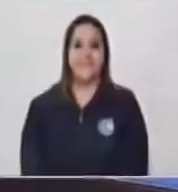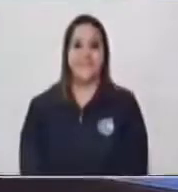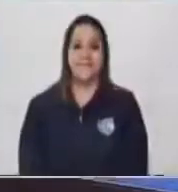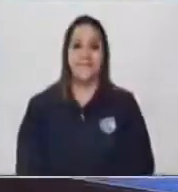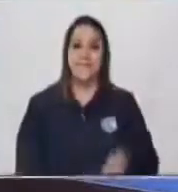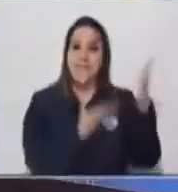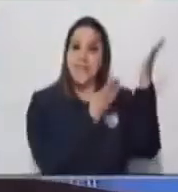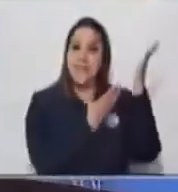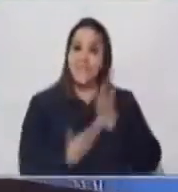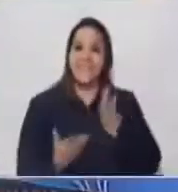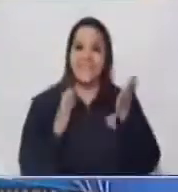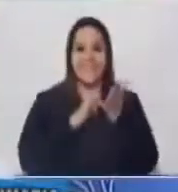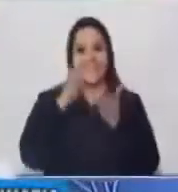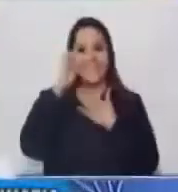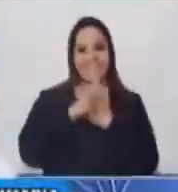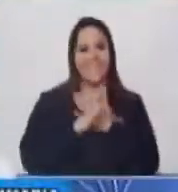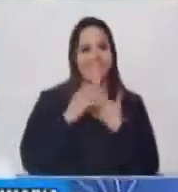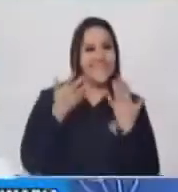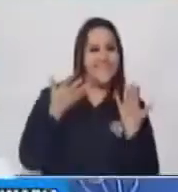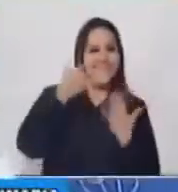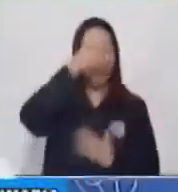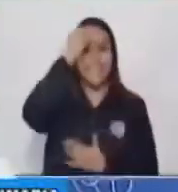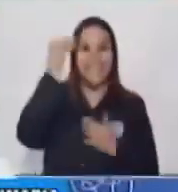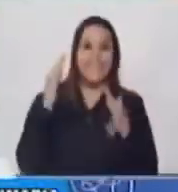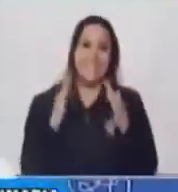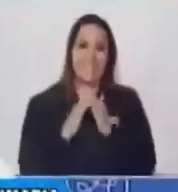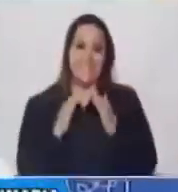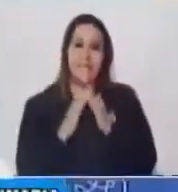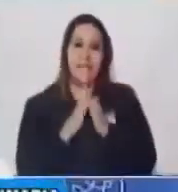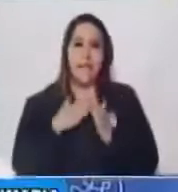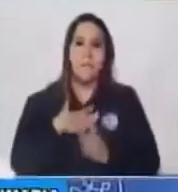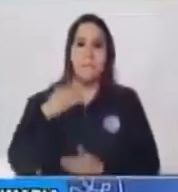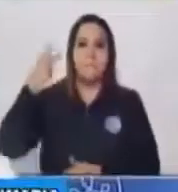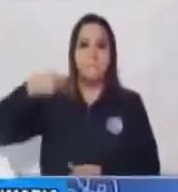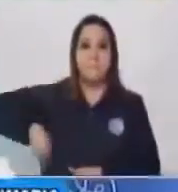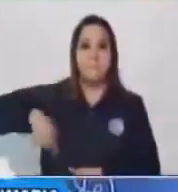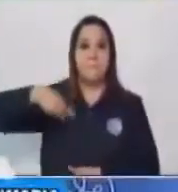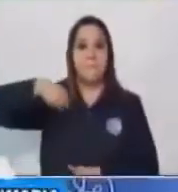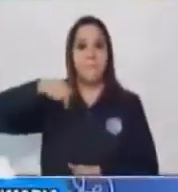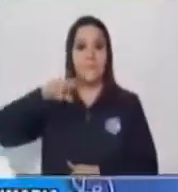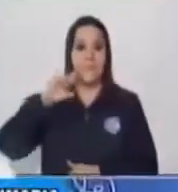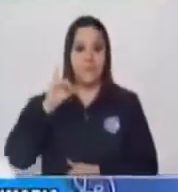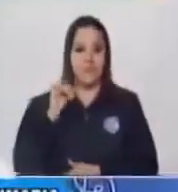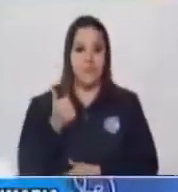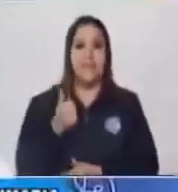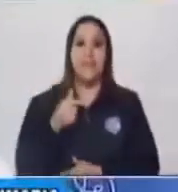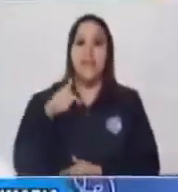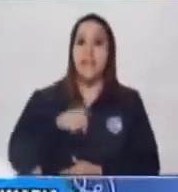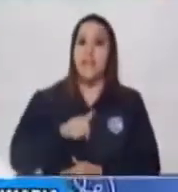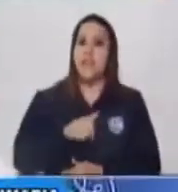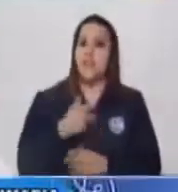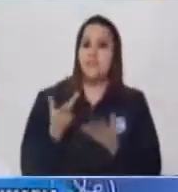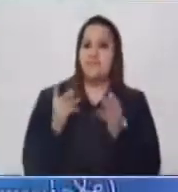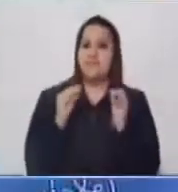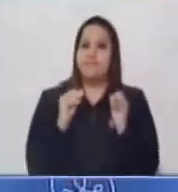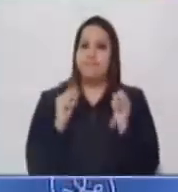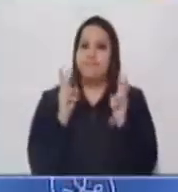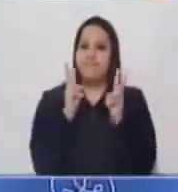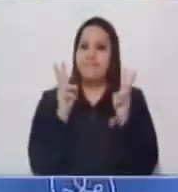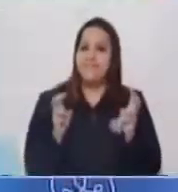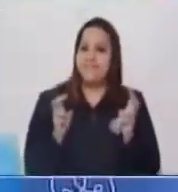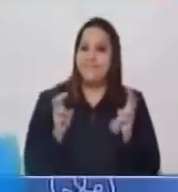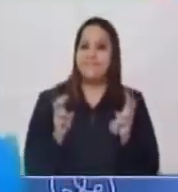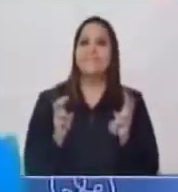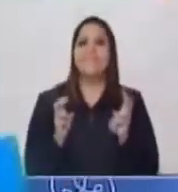Bienvenido a este espacio educativo Aprendo en Casa Soy María Victoria Vaz y en esta oportunidad desarrollaré el tema